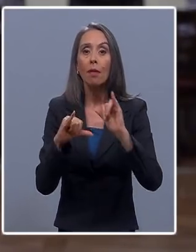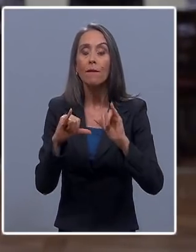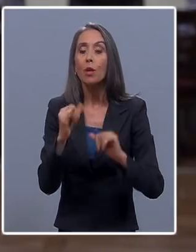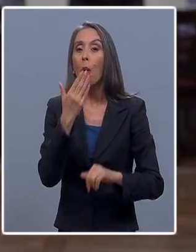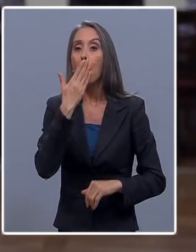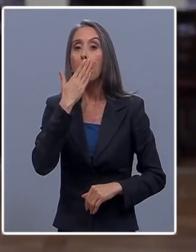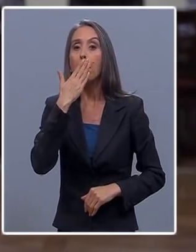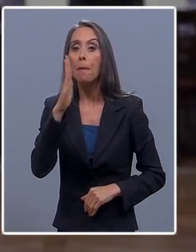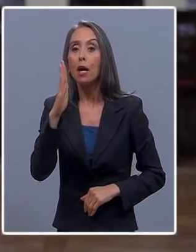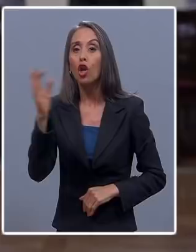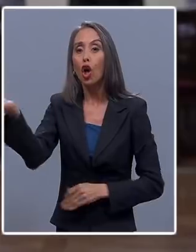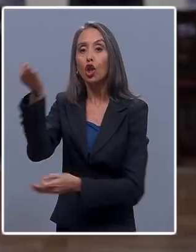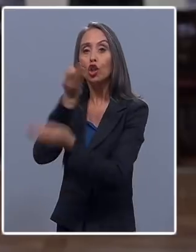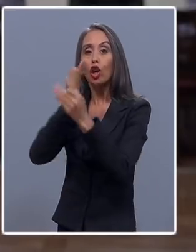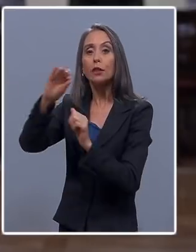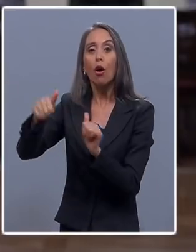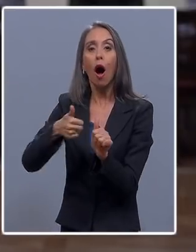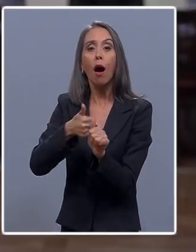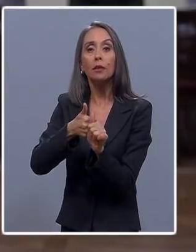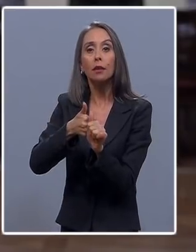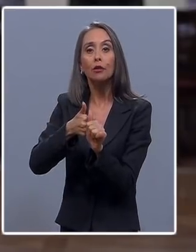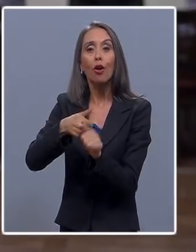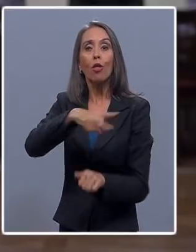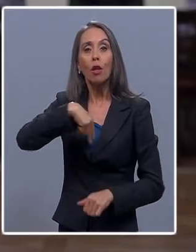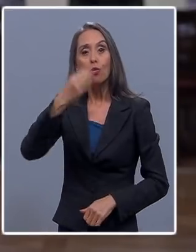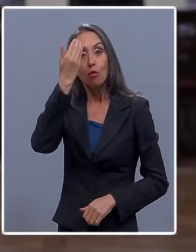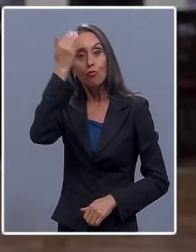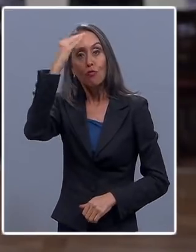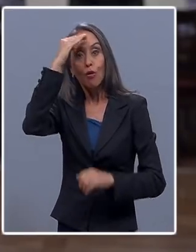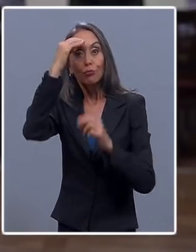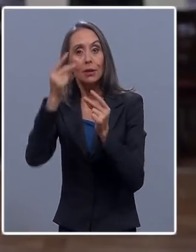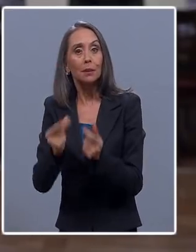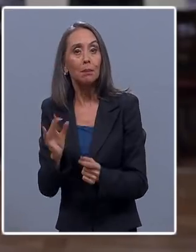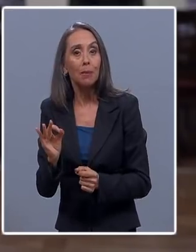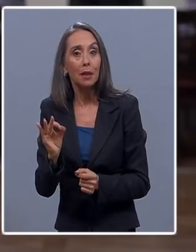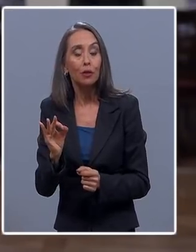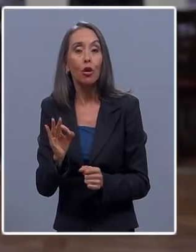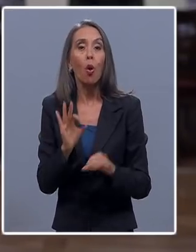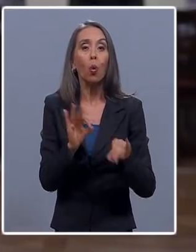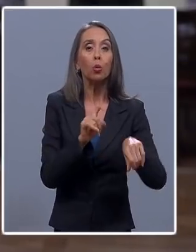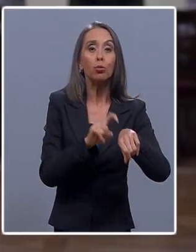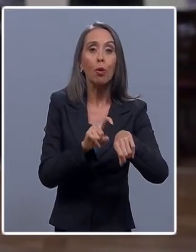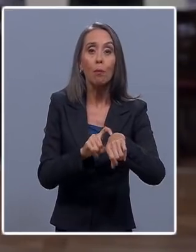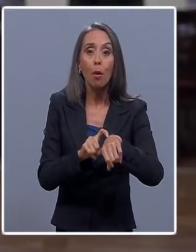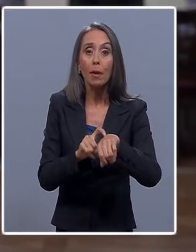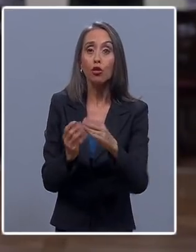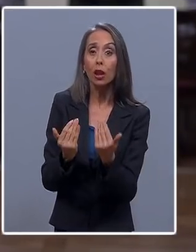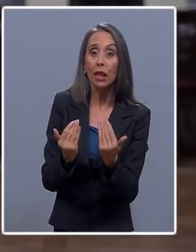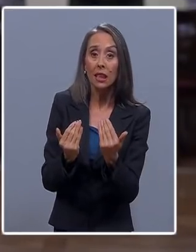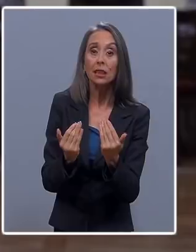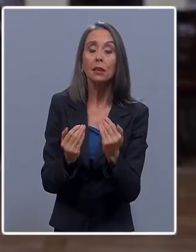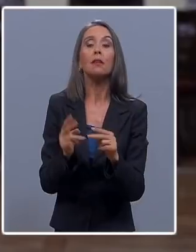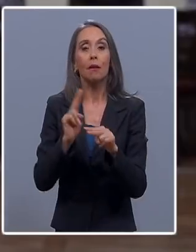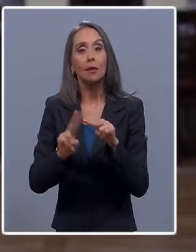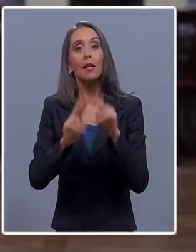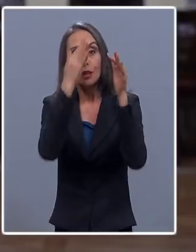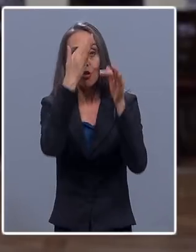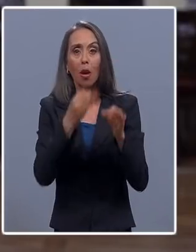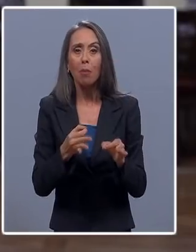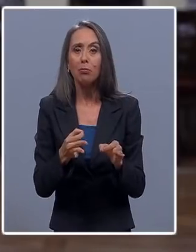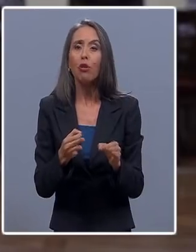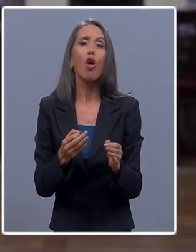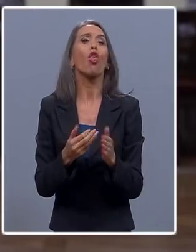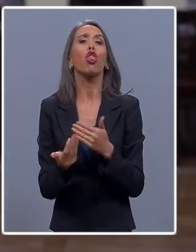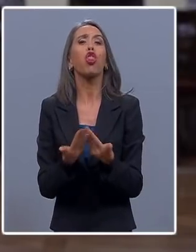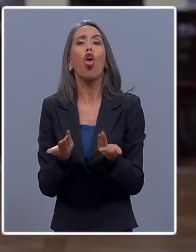mejor consejo y asesoría de nuestros expertos y en el momento en que han sido necesarias. ¿Dónde estamos